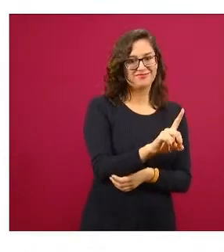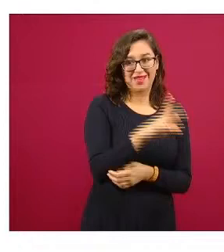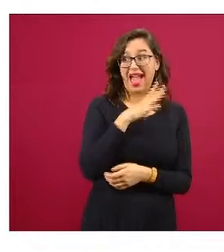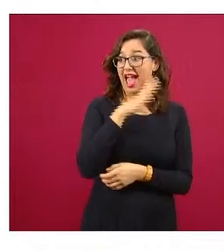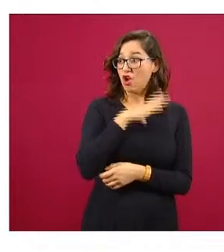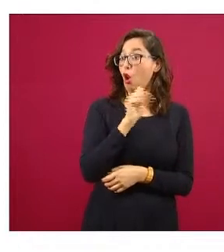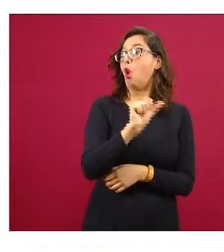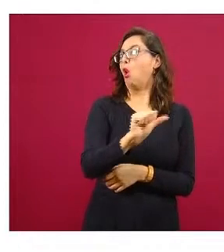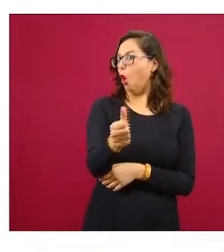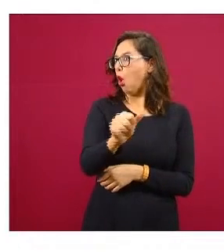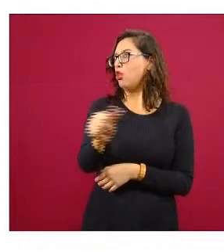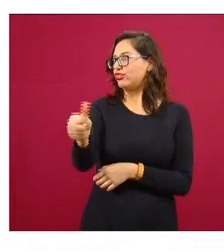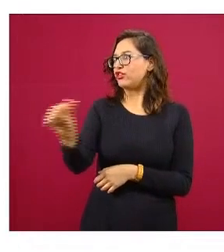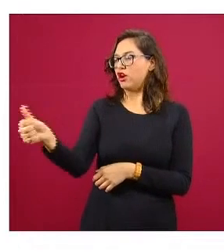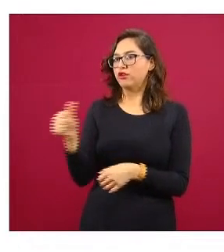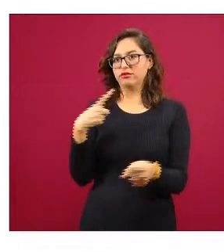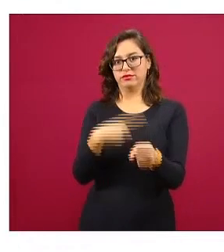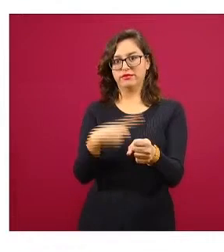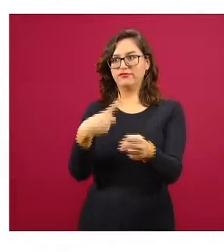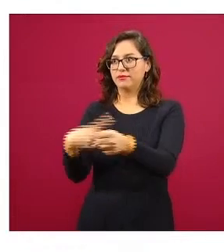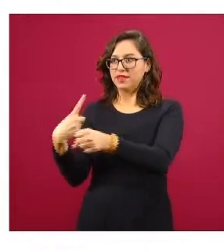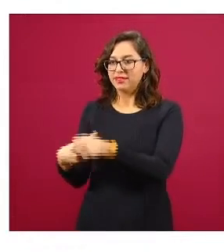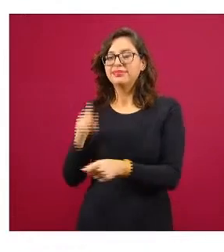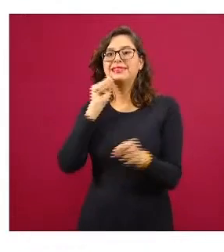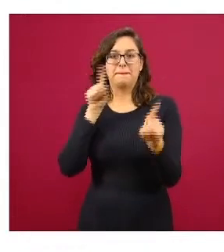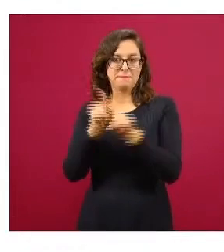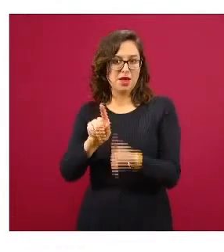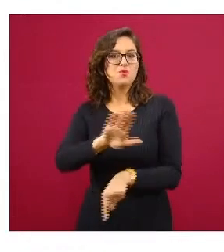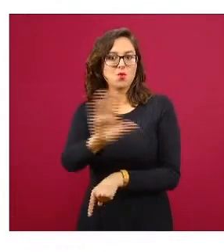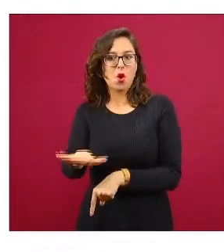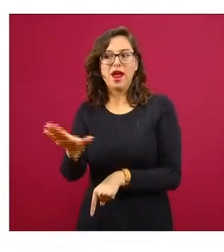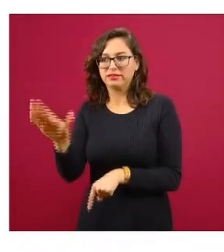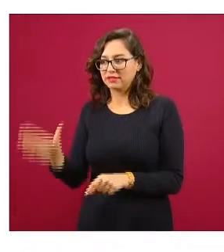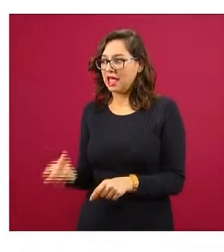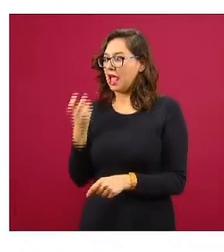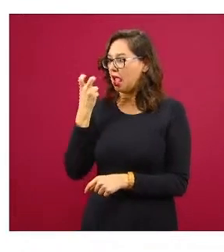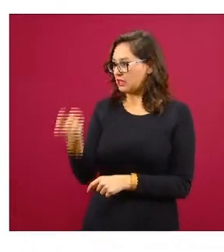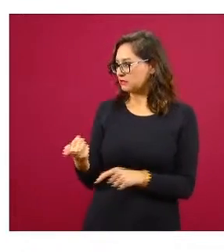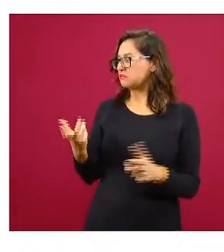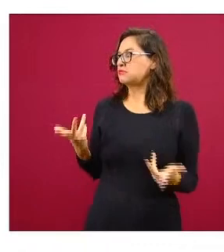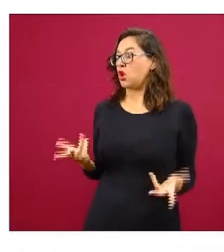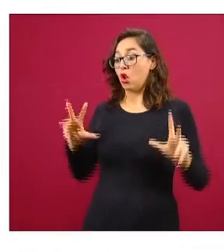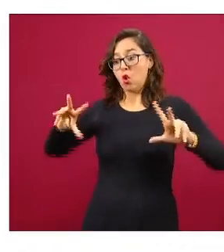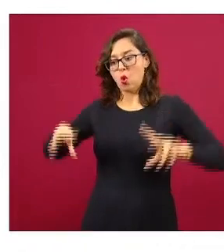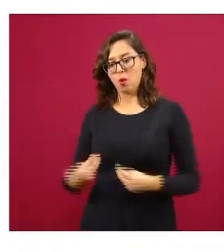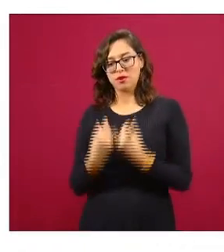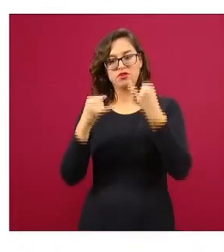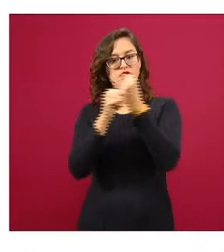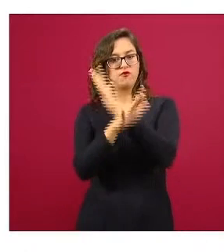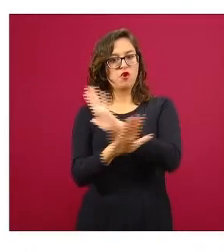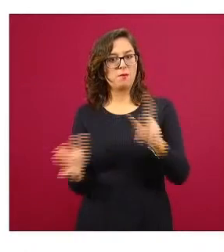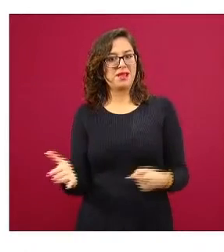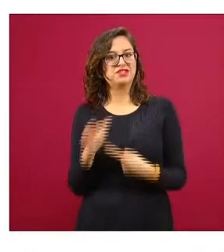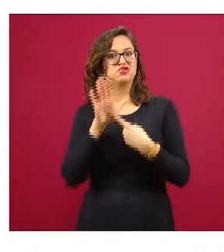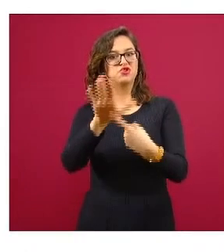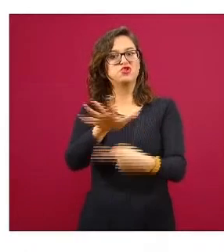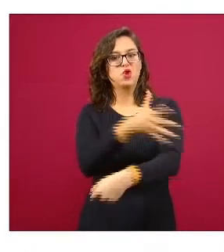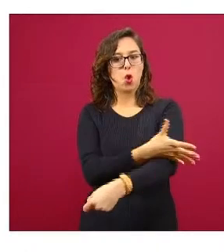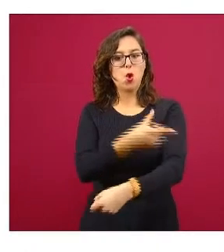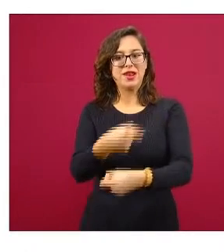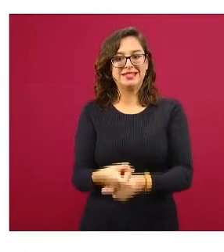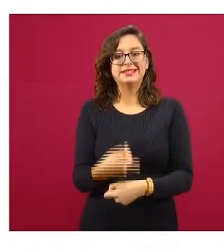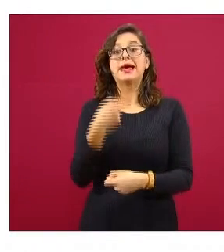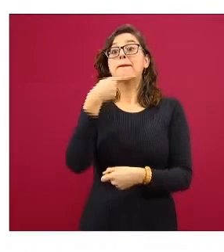y es un mecanismo transparente para informar a la población a la comunidad científica pero también para